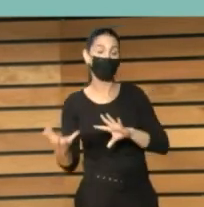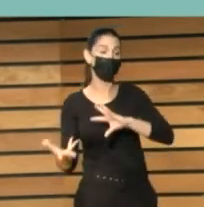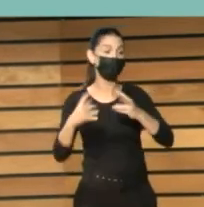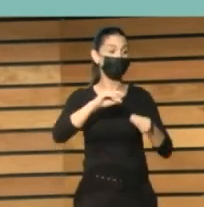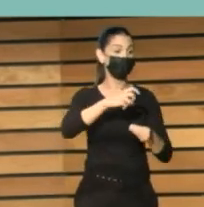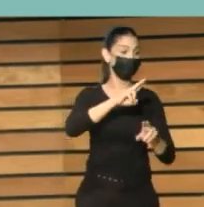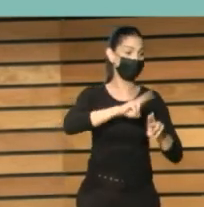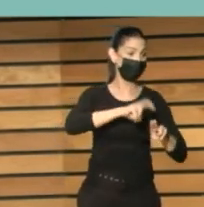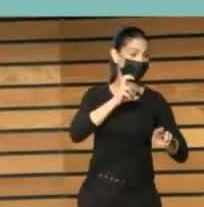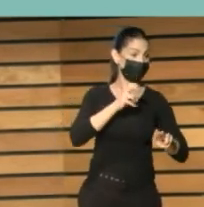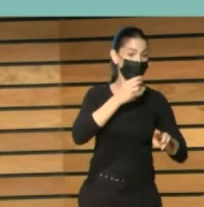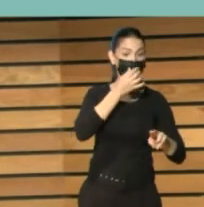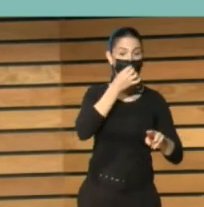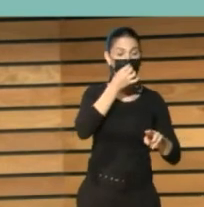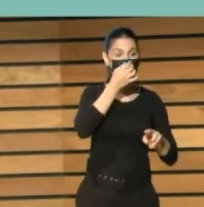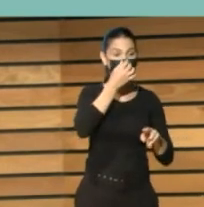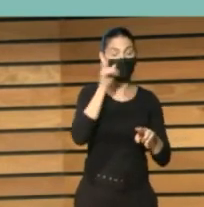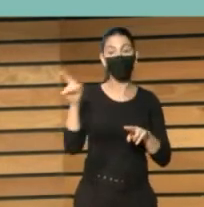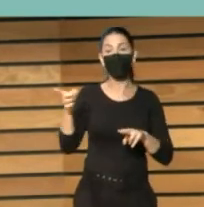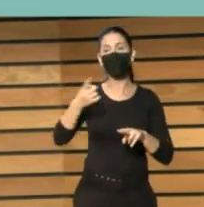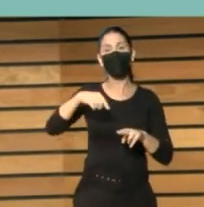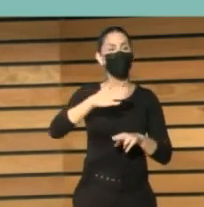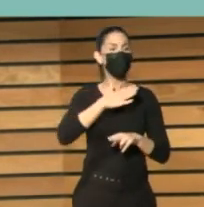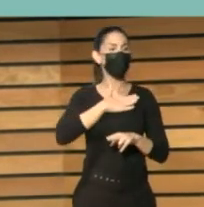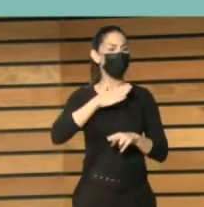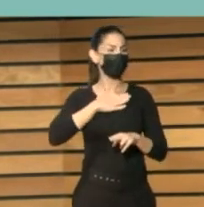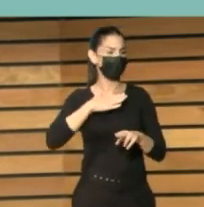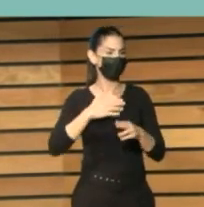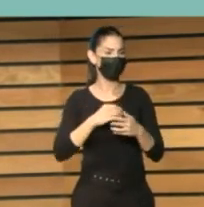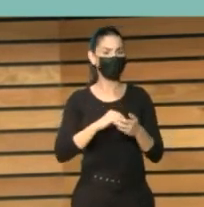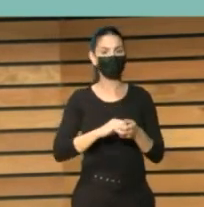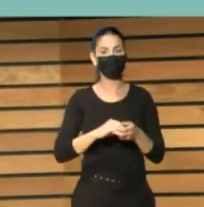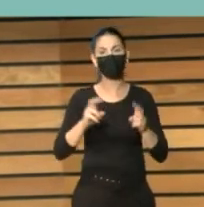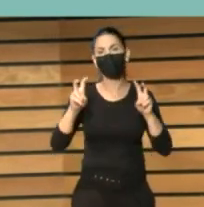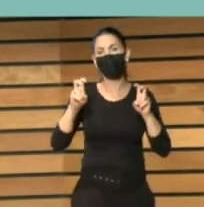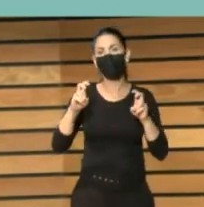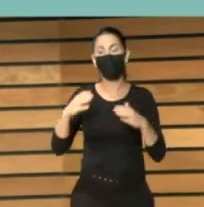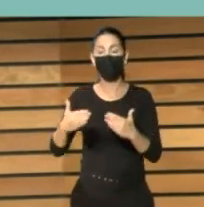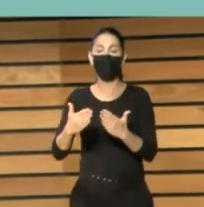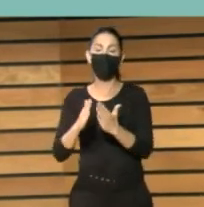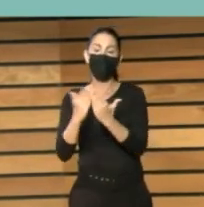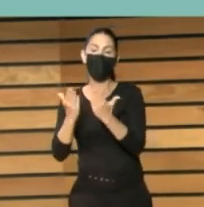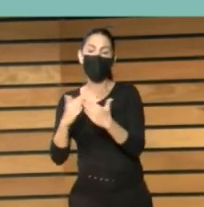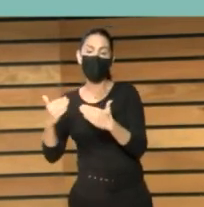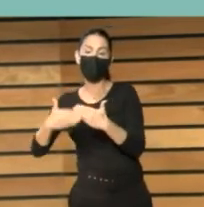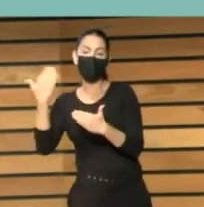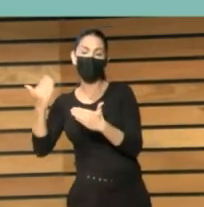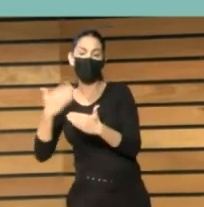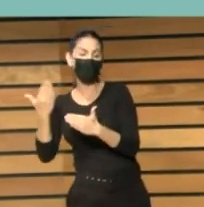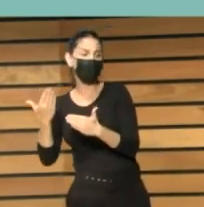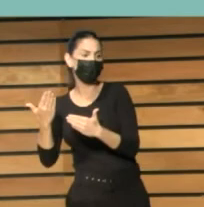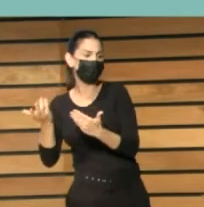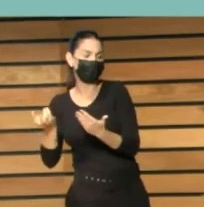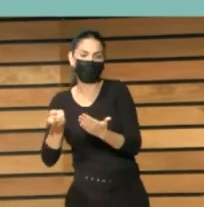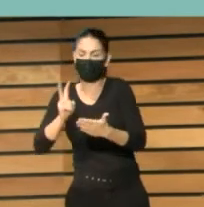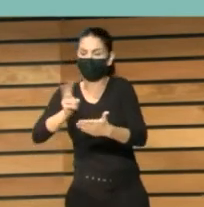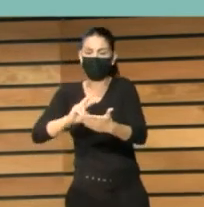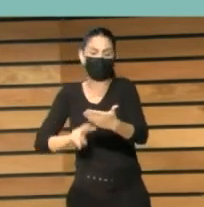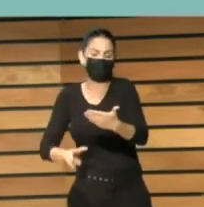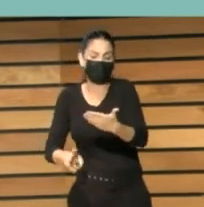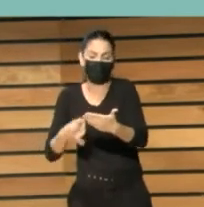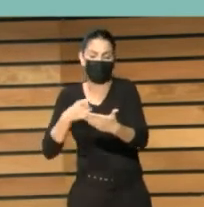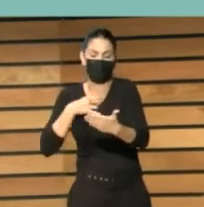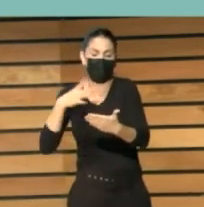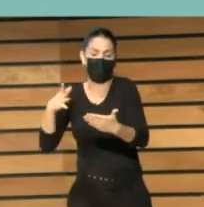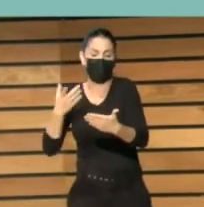digitalizar patrimonio bibliográfico, como mucho para libro moderno que no tiene más que texto negro sobre